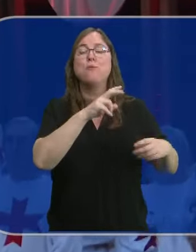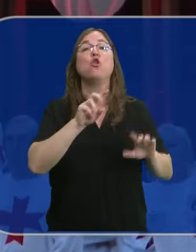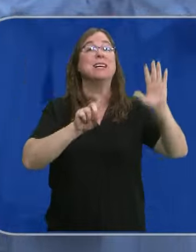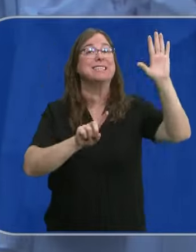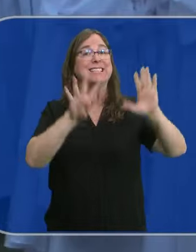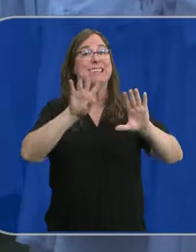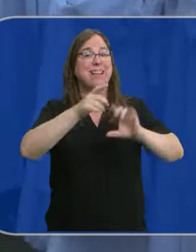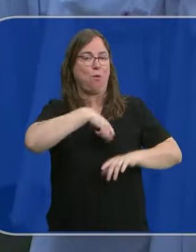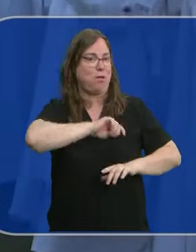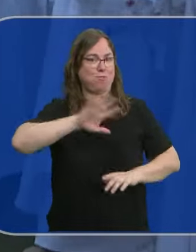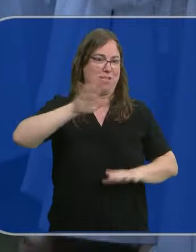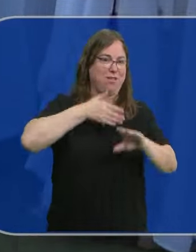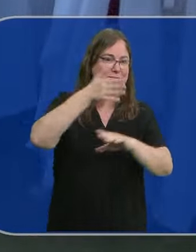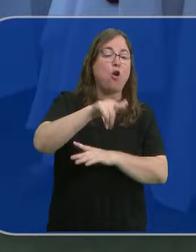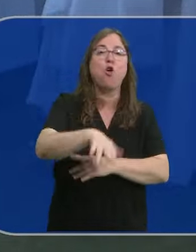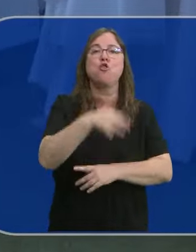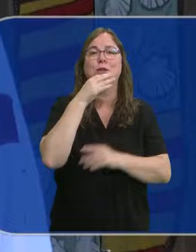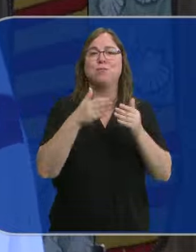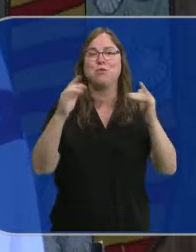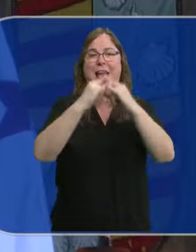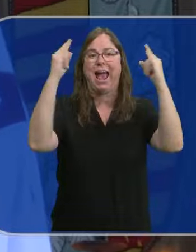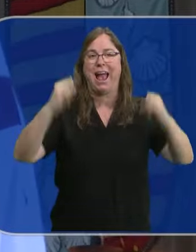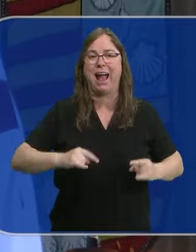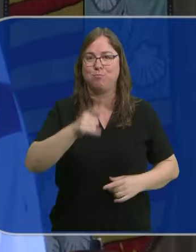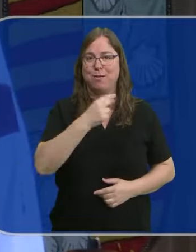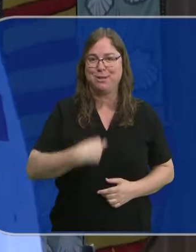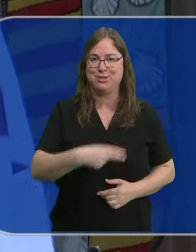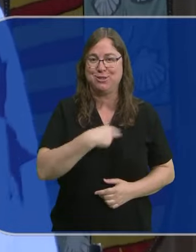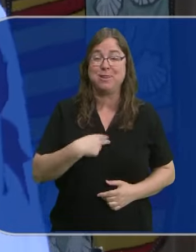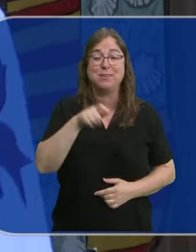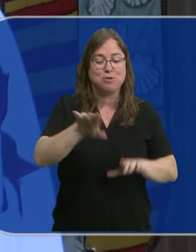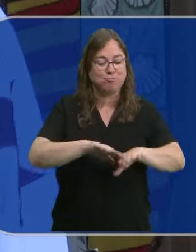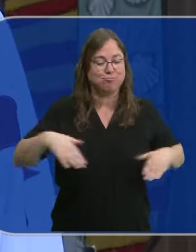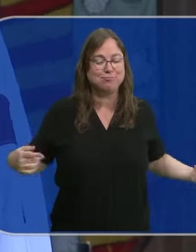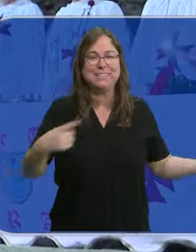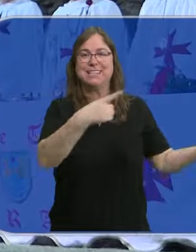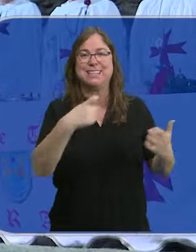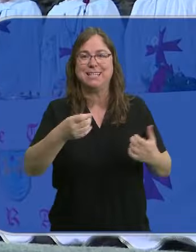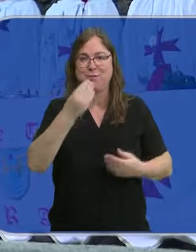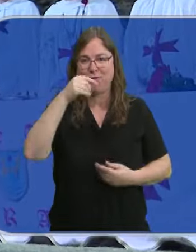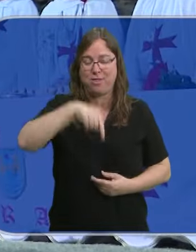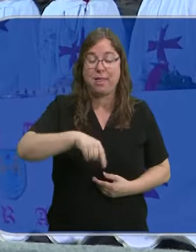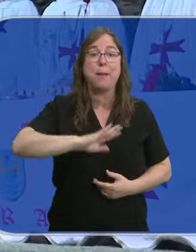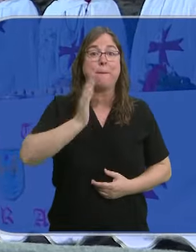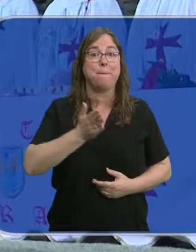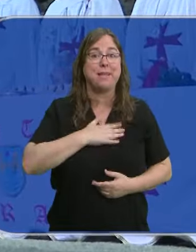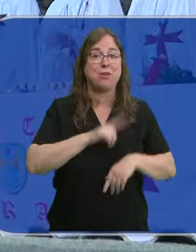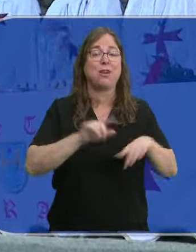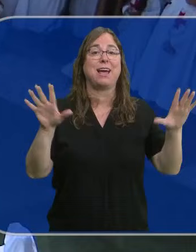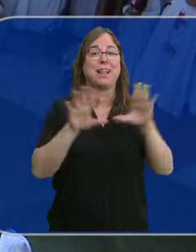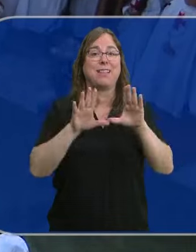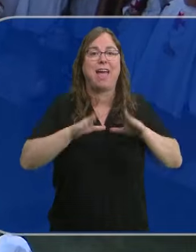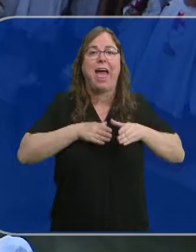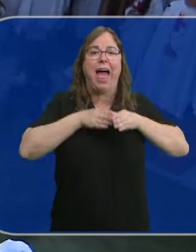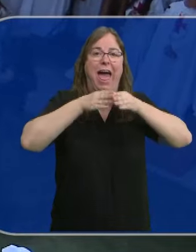llegados de todo el país. Esta tarde se abre el campamento templario más de 600 comensales cenarán en la fortaleza. Mañana a las 10 el arca